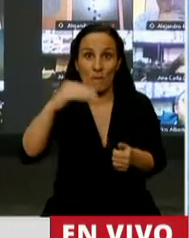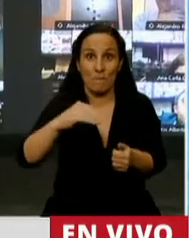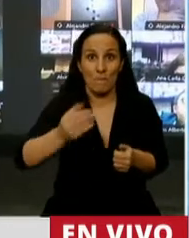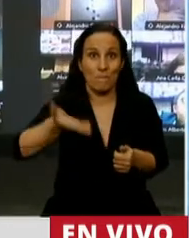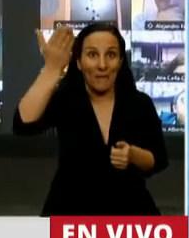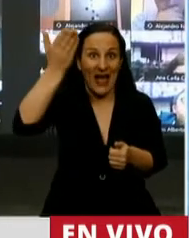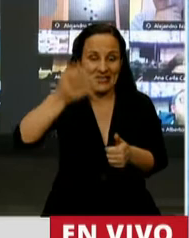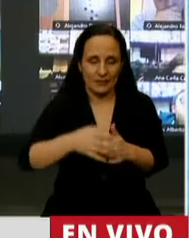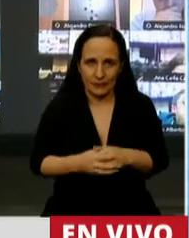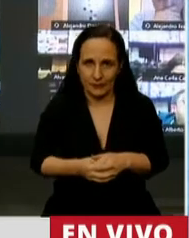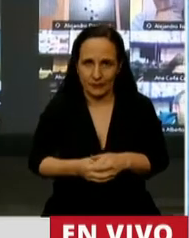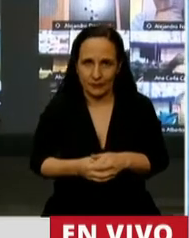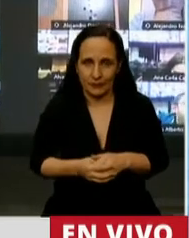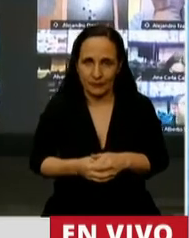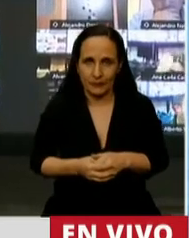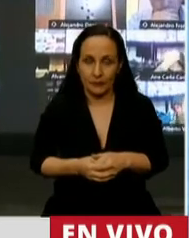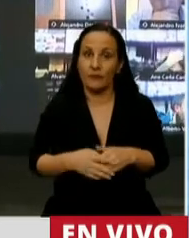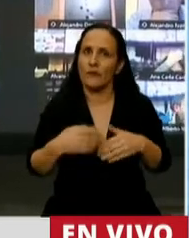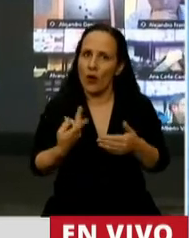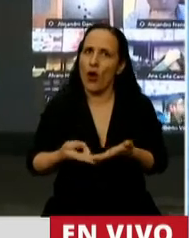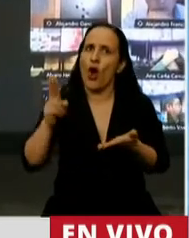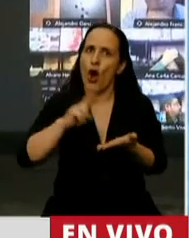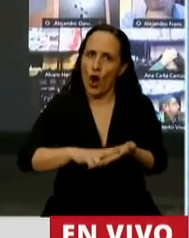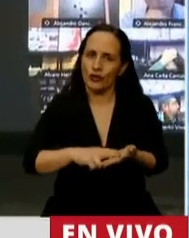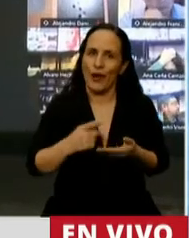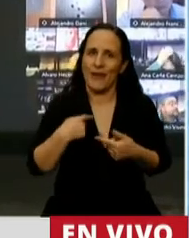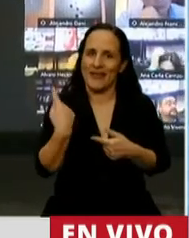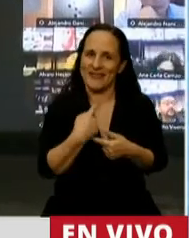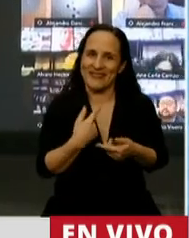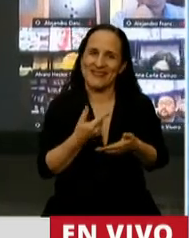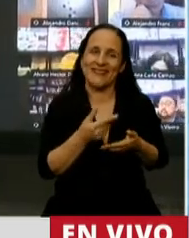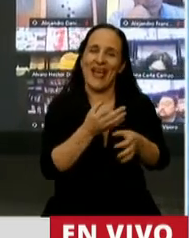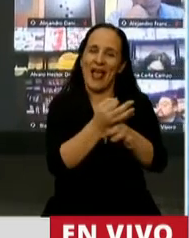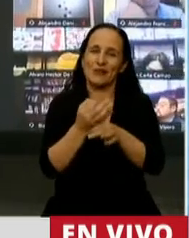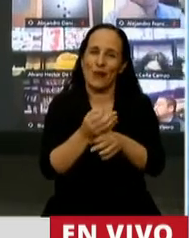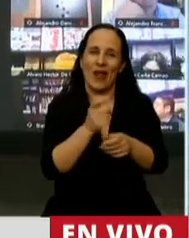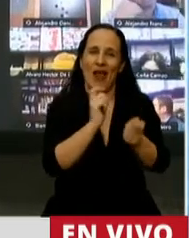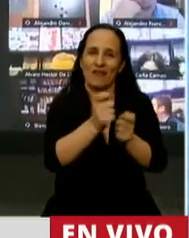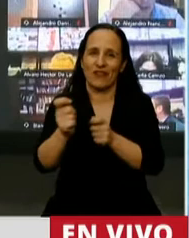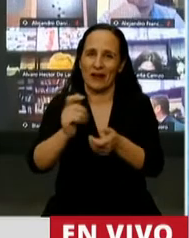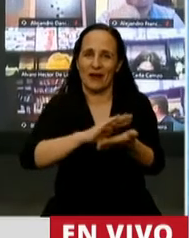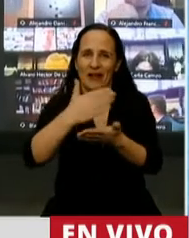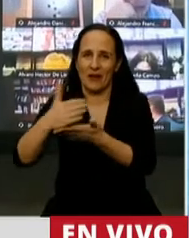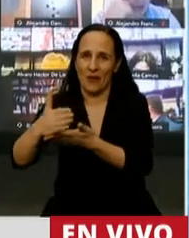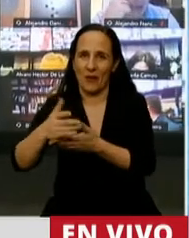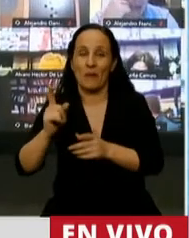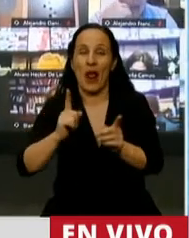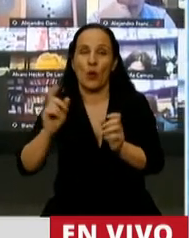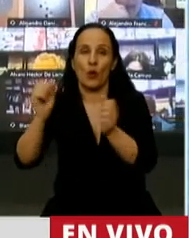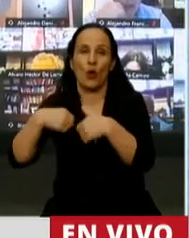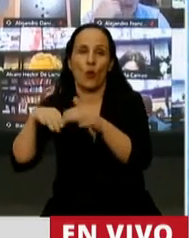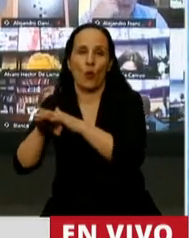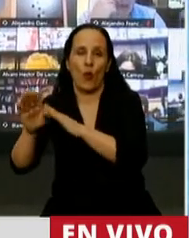Ni que volvemos a darle, como corresponde, computadoras a nuestros chicos en las escuelas. Quizás porque algunos las escondían en algunos